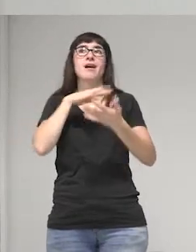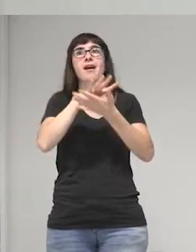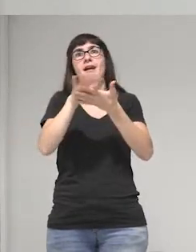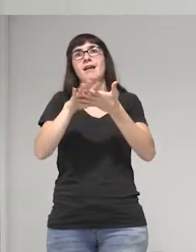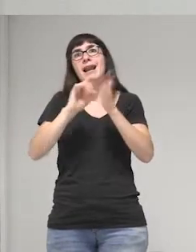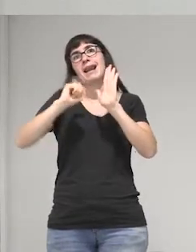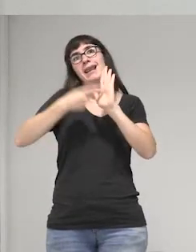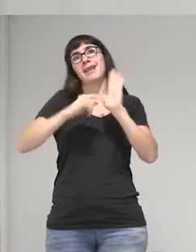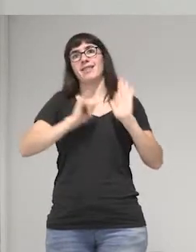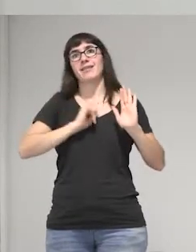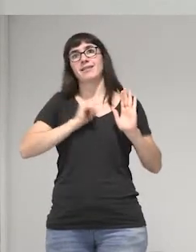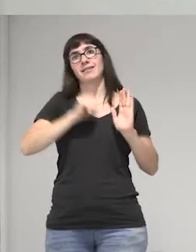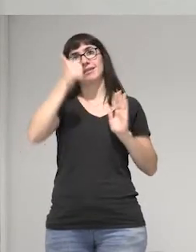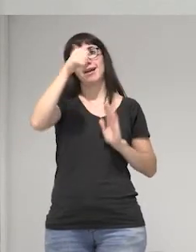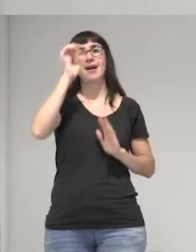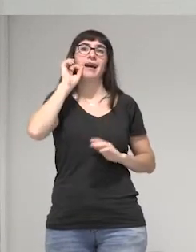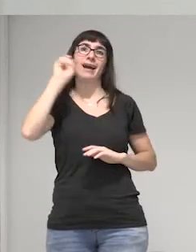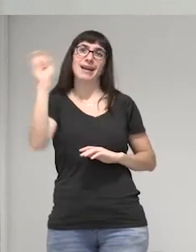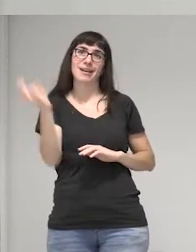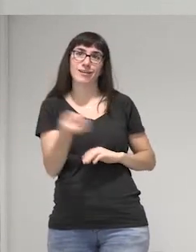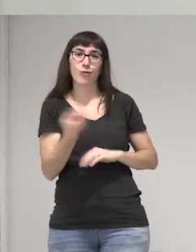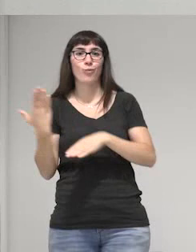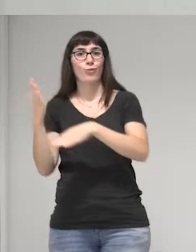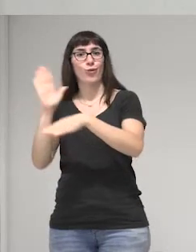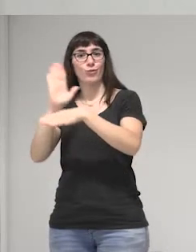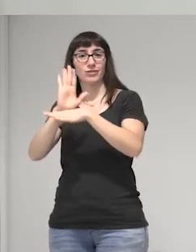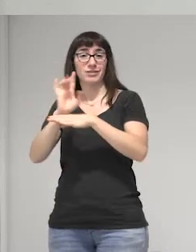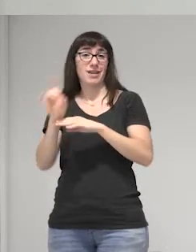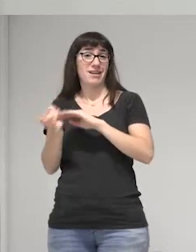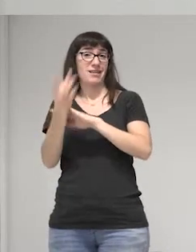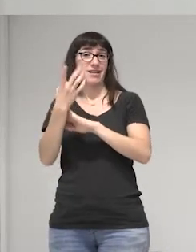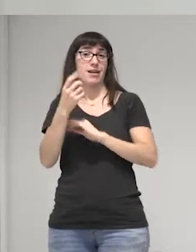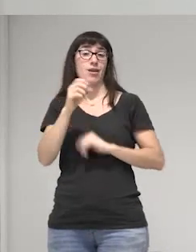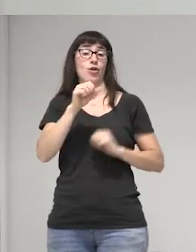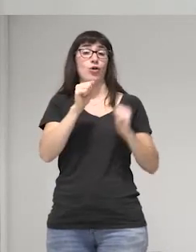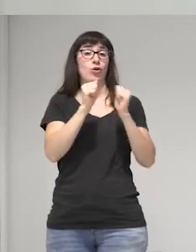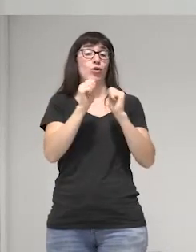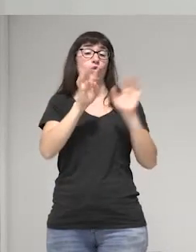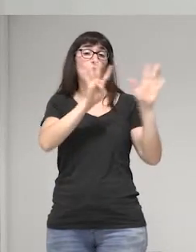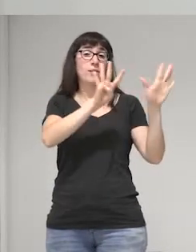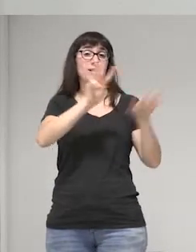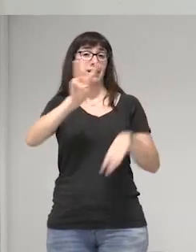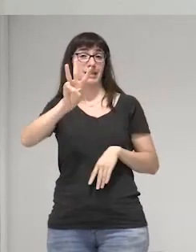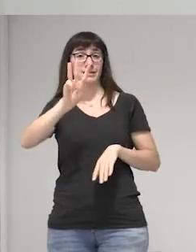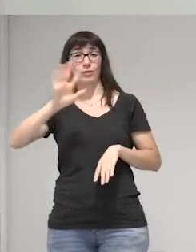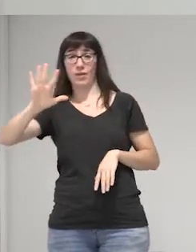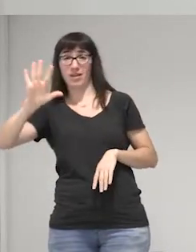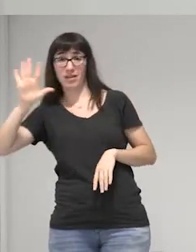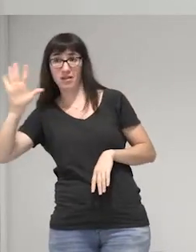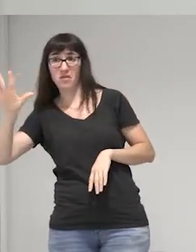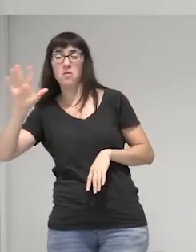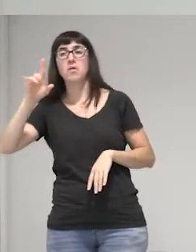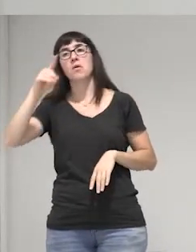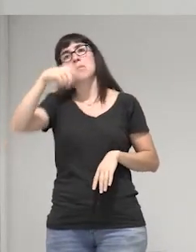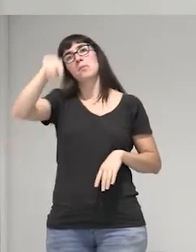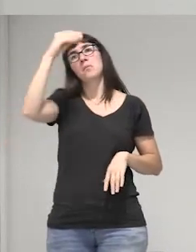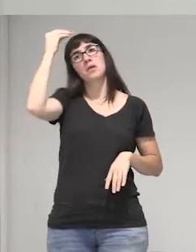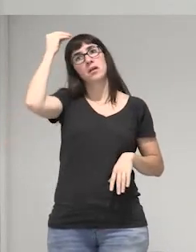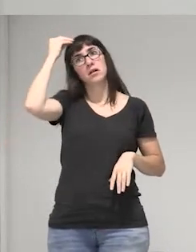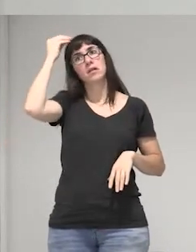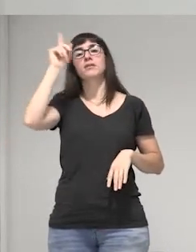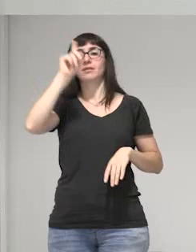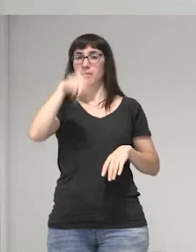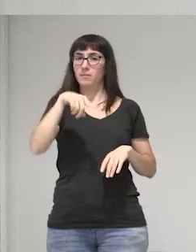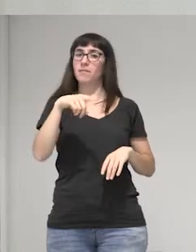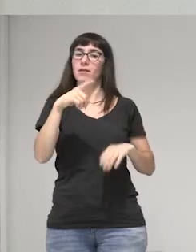ley de identidad de género y de la propuesta de iniciativa 5395 pues también es hablar de la